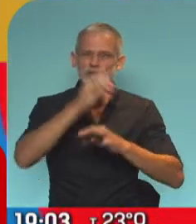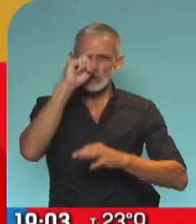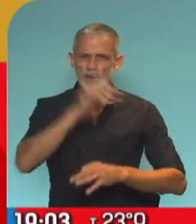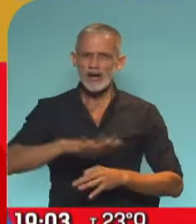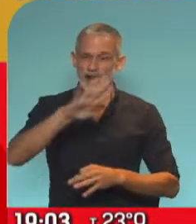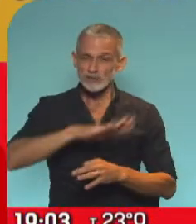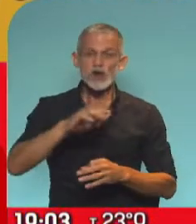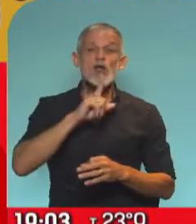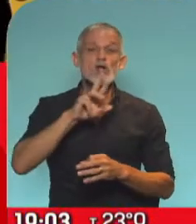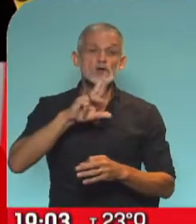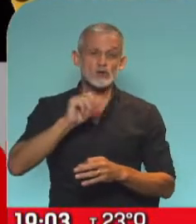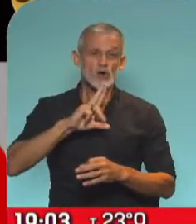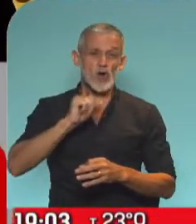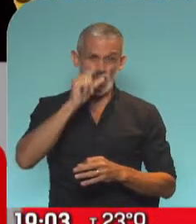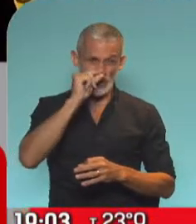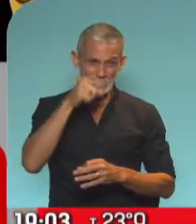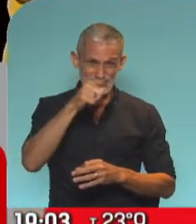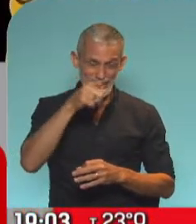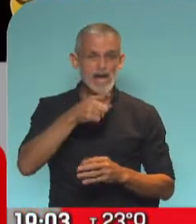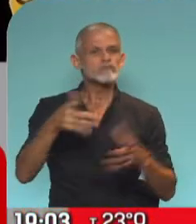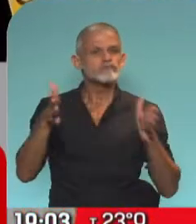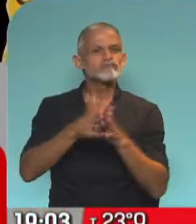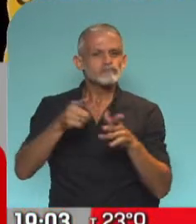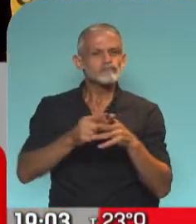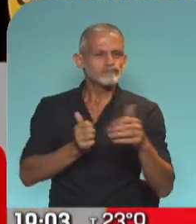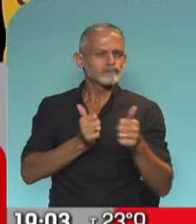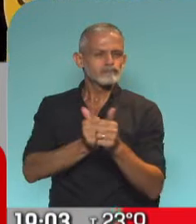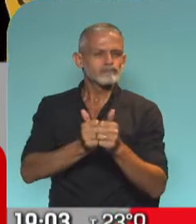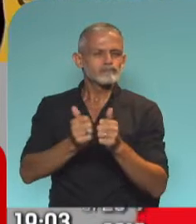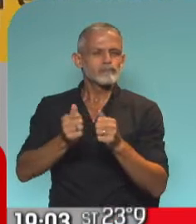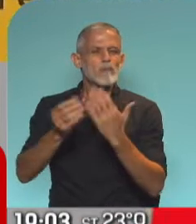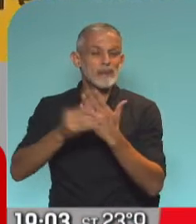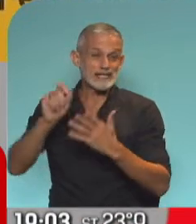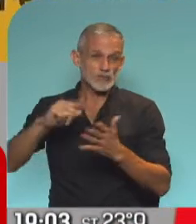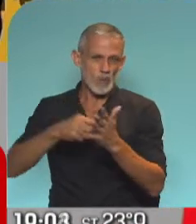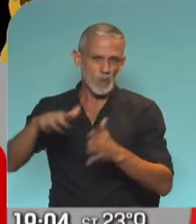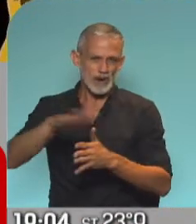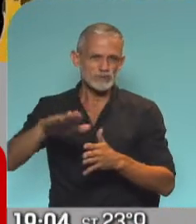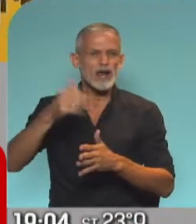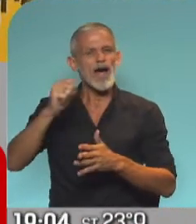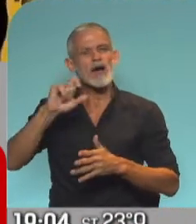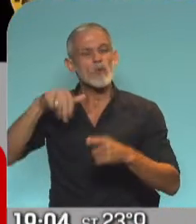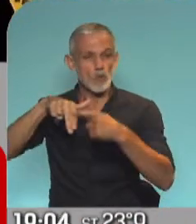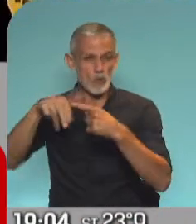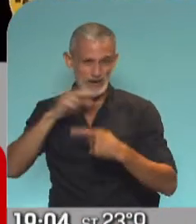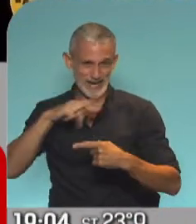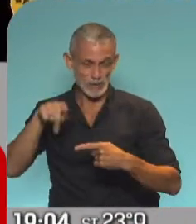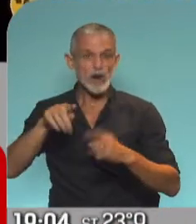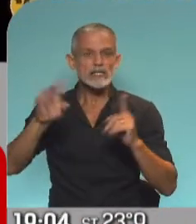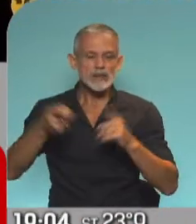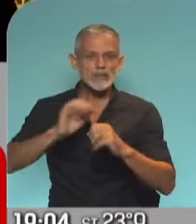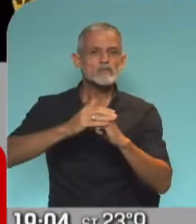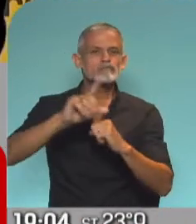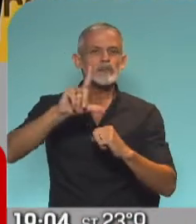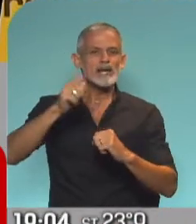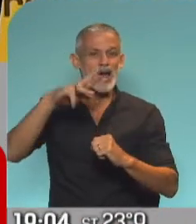del Gobierno Nacional, Nicolás Trota, junto con su par Soledad Acuña, del Gobierno de la Ciudad de Buenos Aires, y también el Jefe de Gobierno de